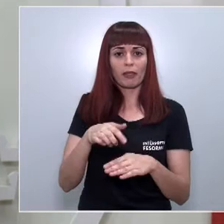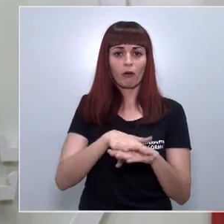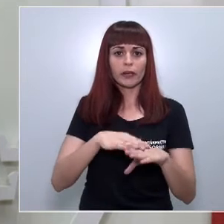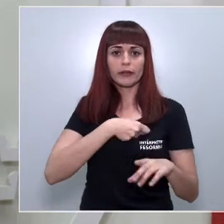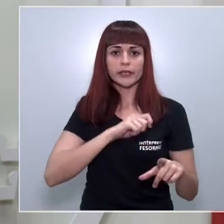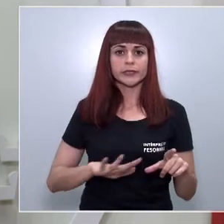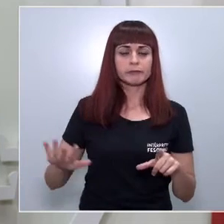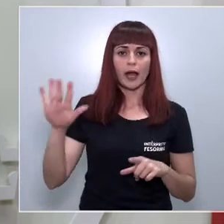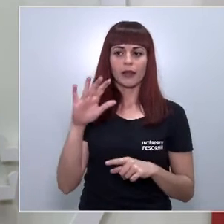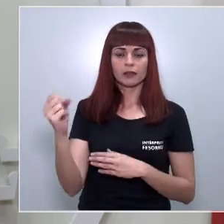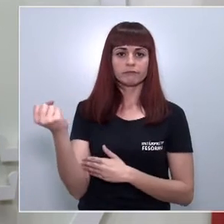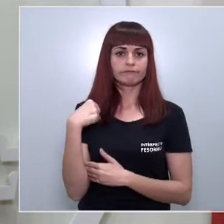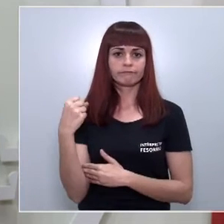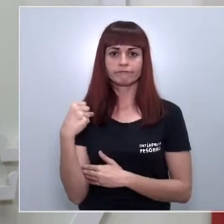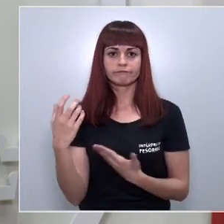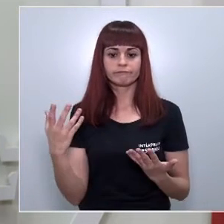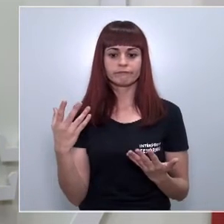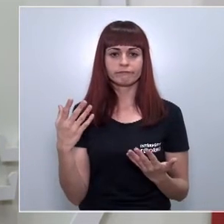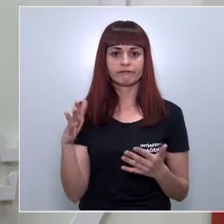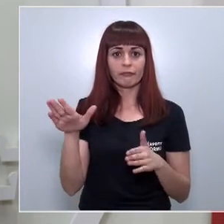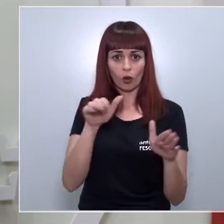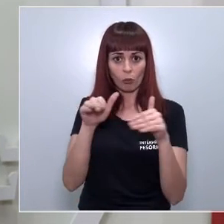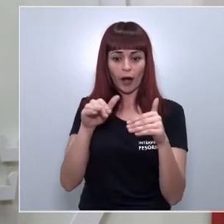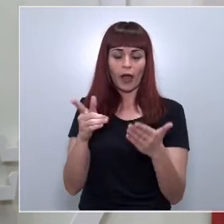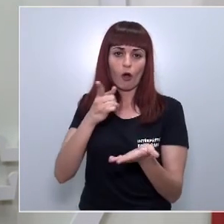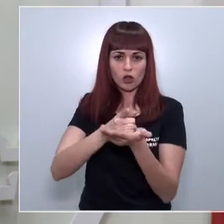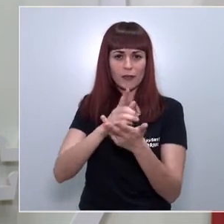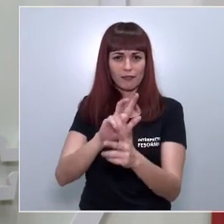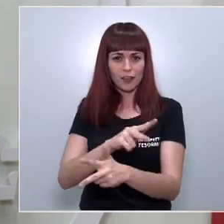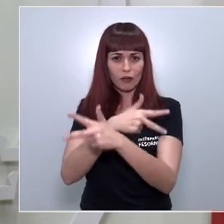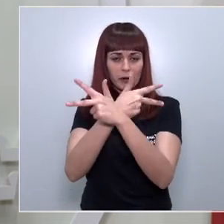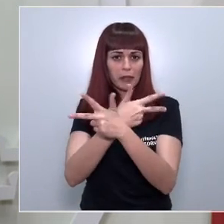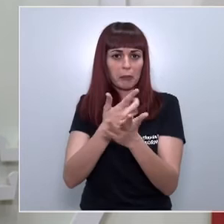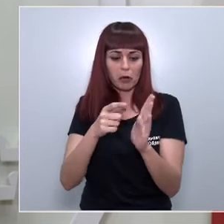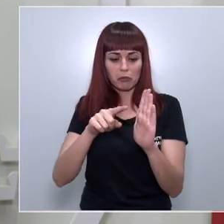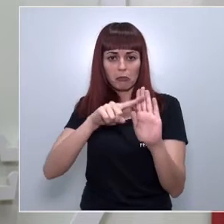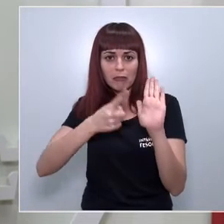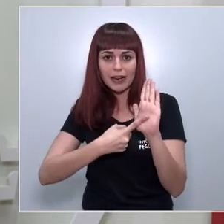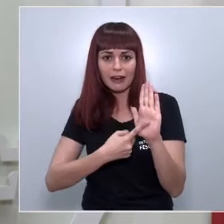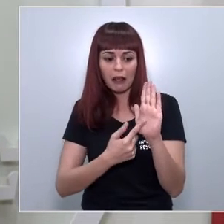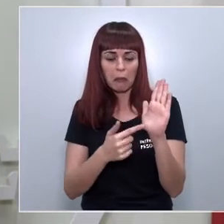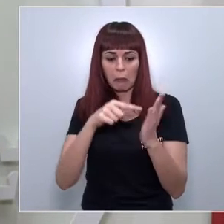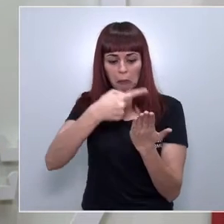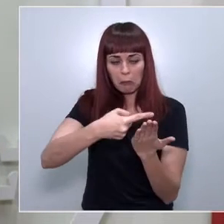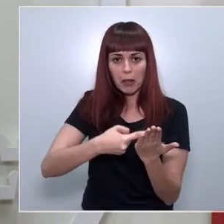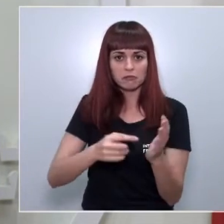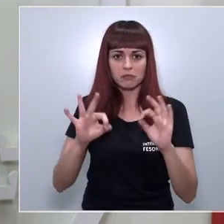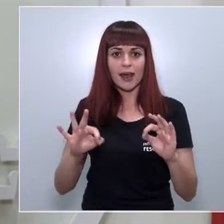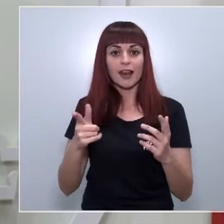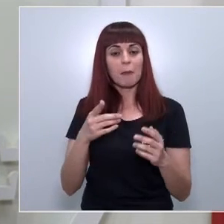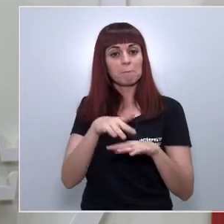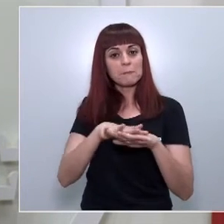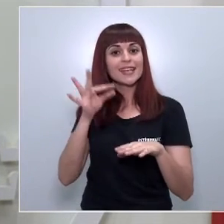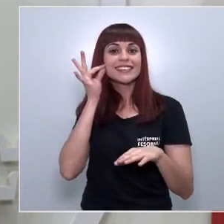España ha hecho que nos convocara a una videoconferencia sin orden del día en el que la ministra de Hacienda comunicó